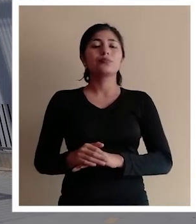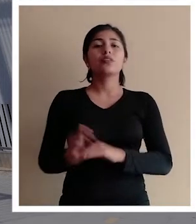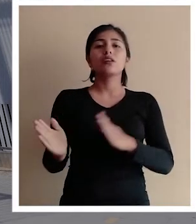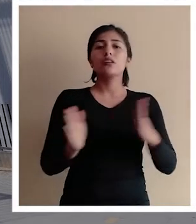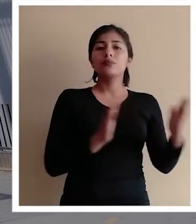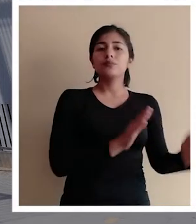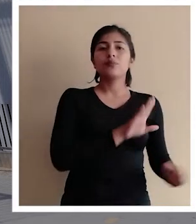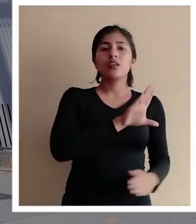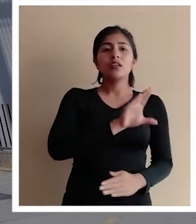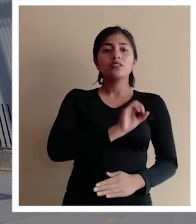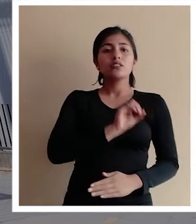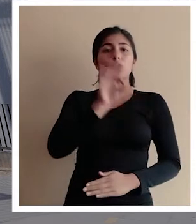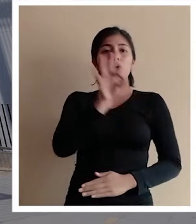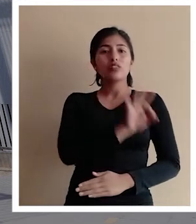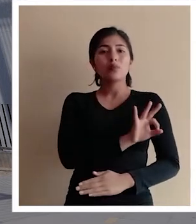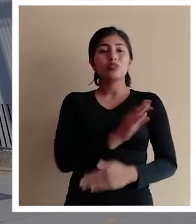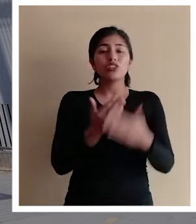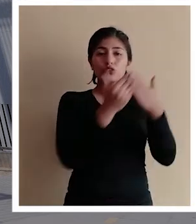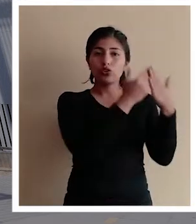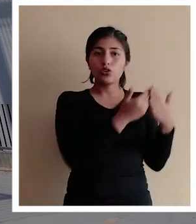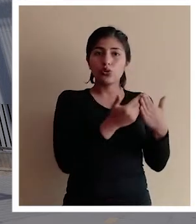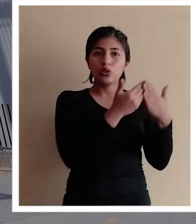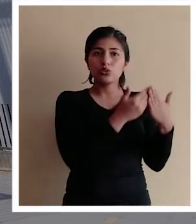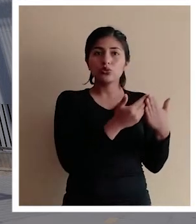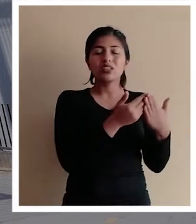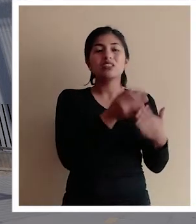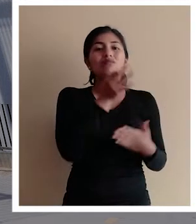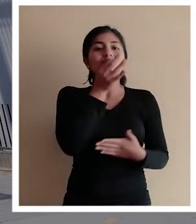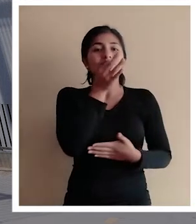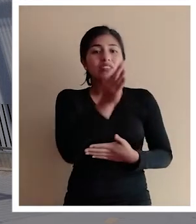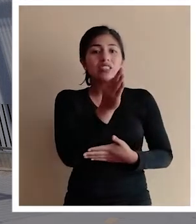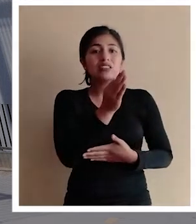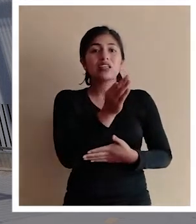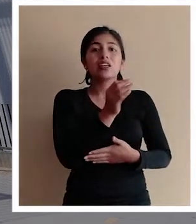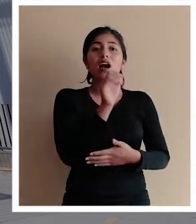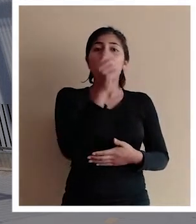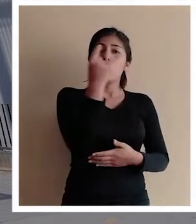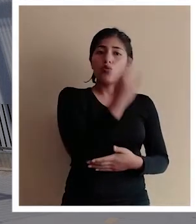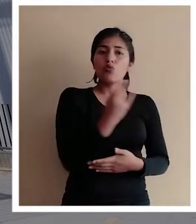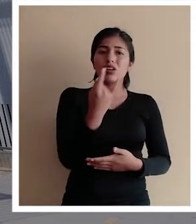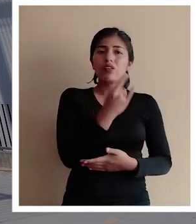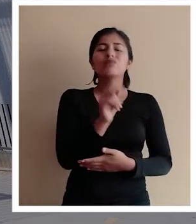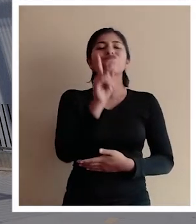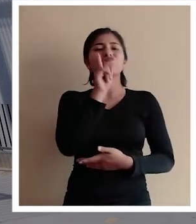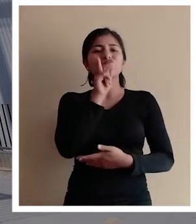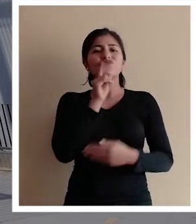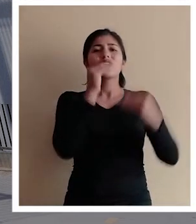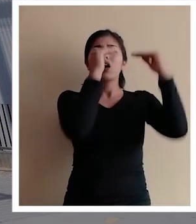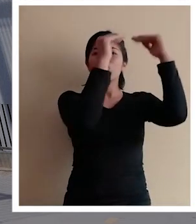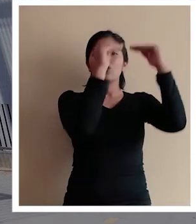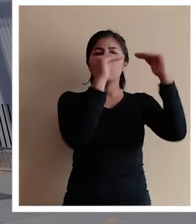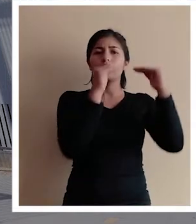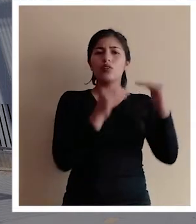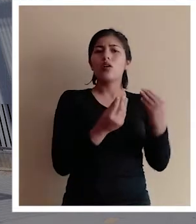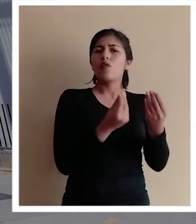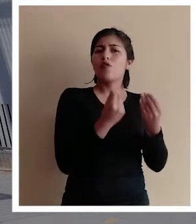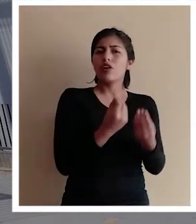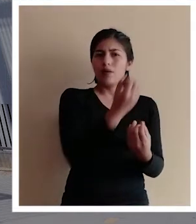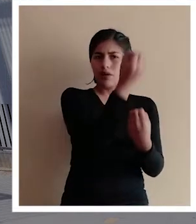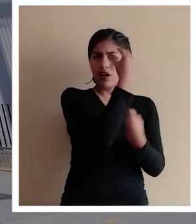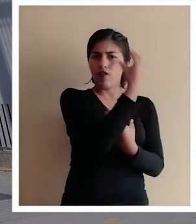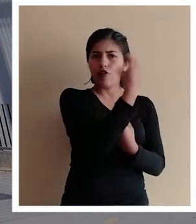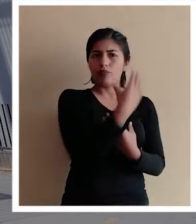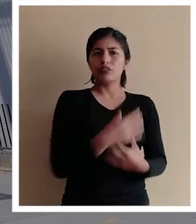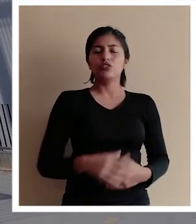Por otra parte, el 50% de los y las estudiantes señala que la institución cuenta con la infraestructura necesaria para su